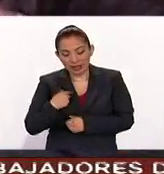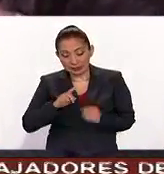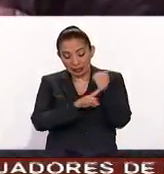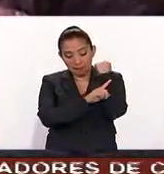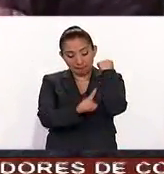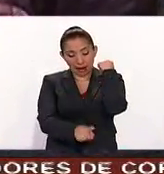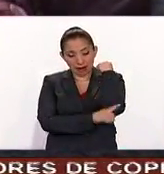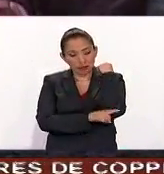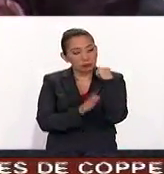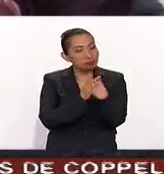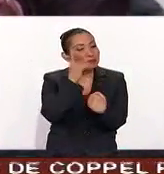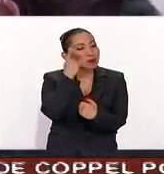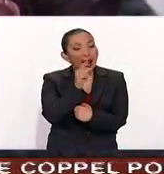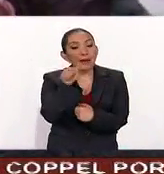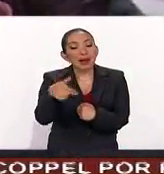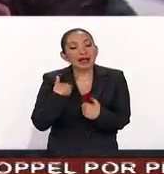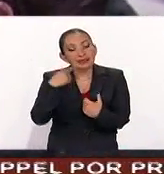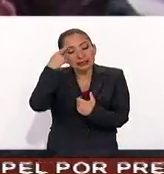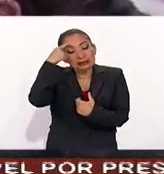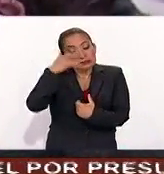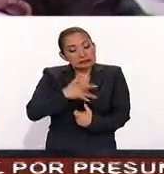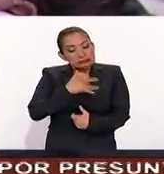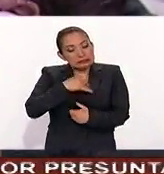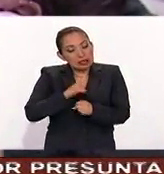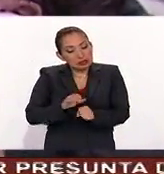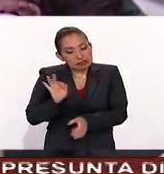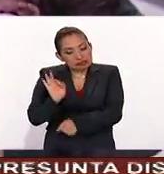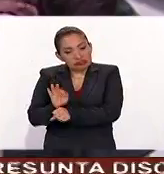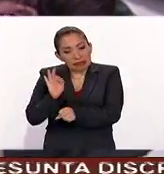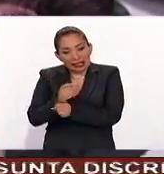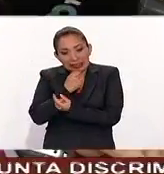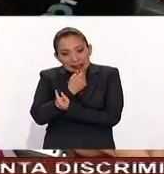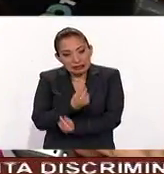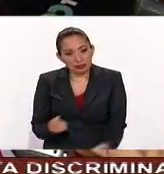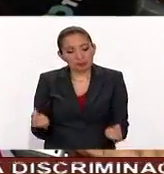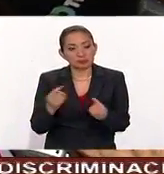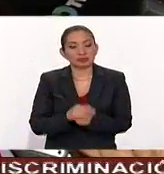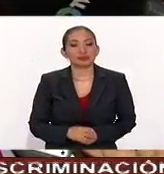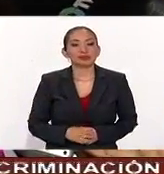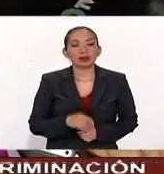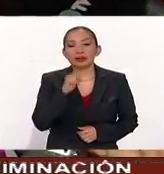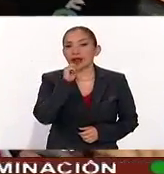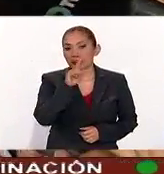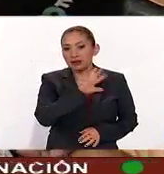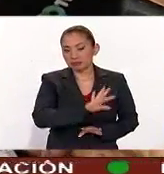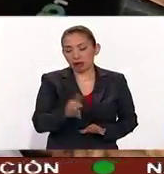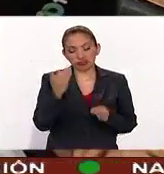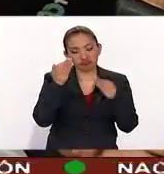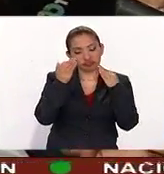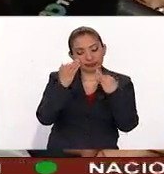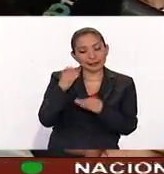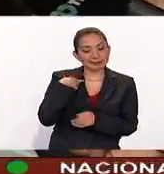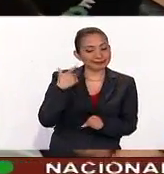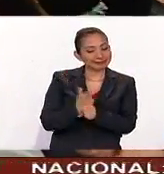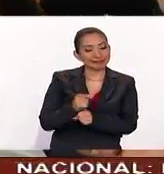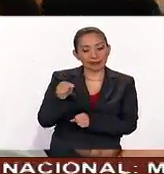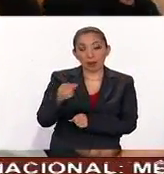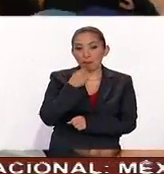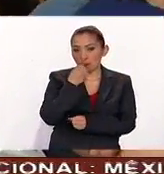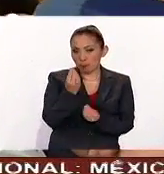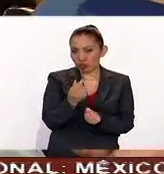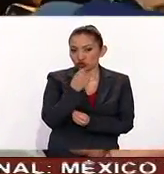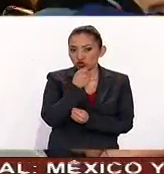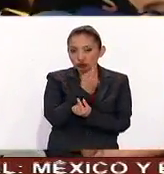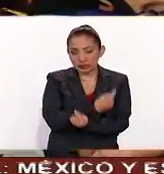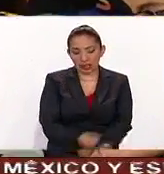embarazo. Esto para crear una conciencia social en el menor. También se ha constatado que muchos de los niños